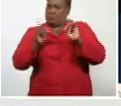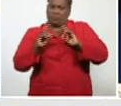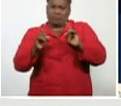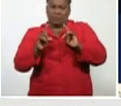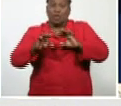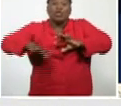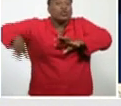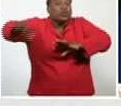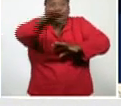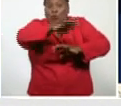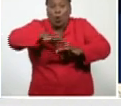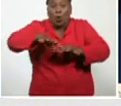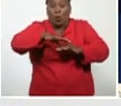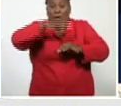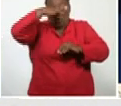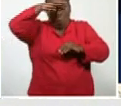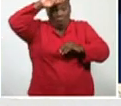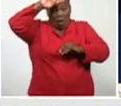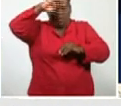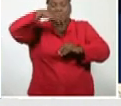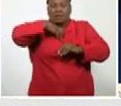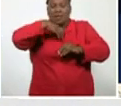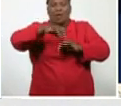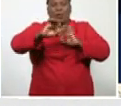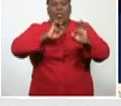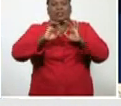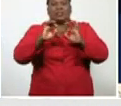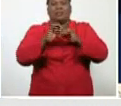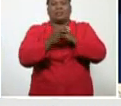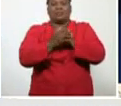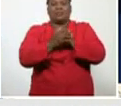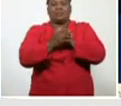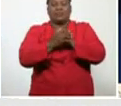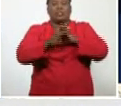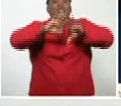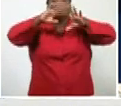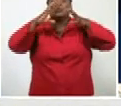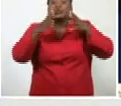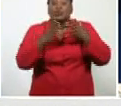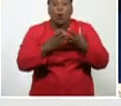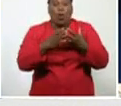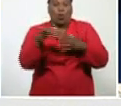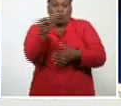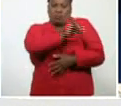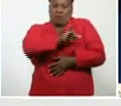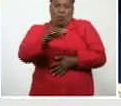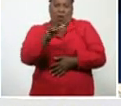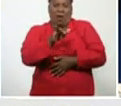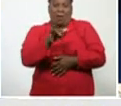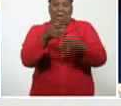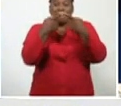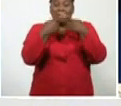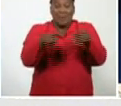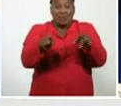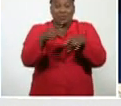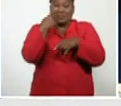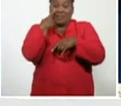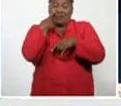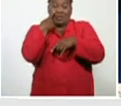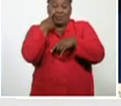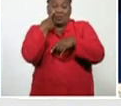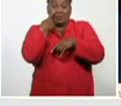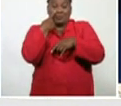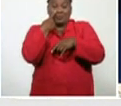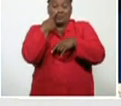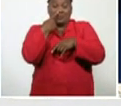vamos a romper, con todas las medidas de restricción, todos nos tenemos que cuidar por igual, pero, si se ha visto, en la información, que hemos, que